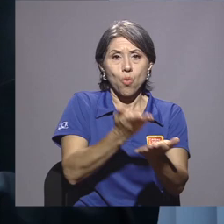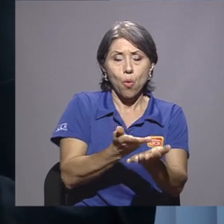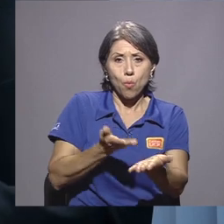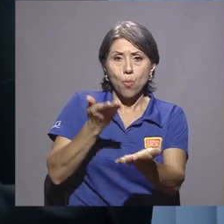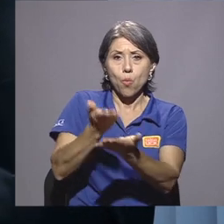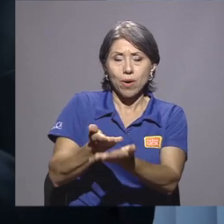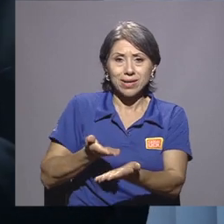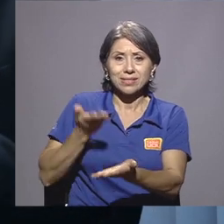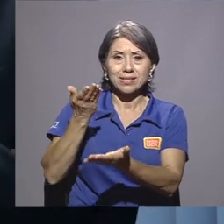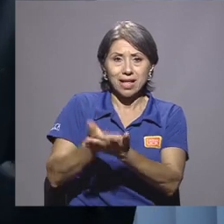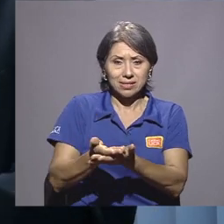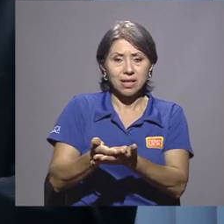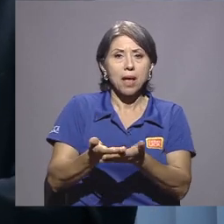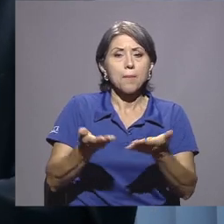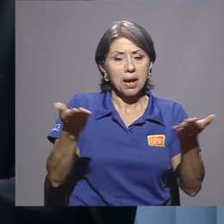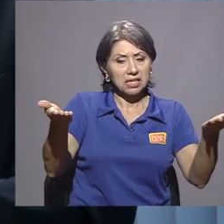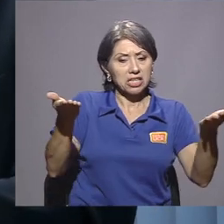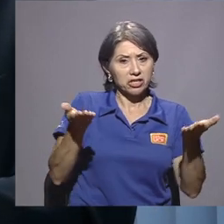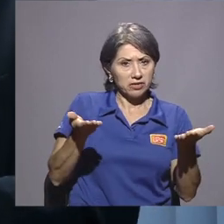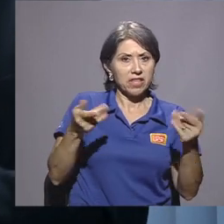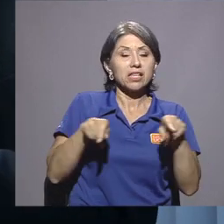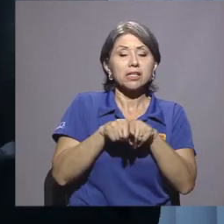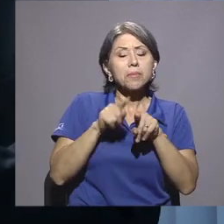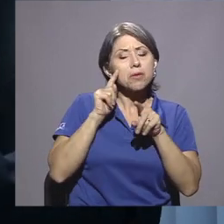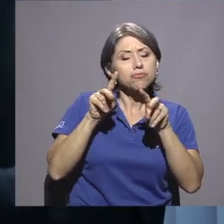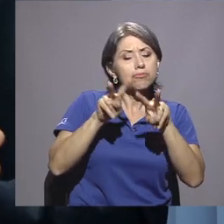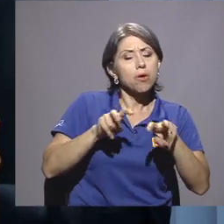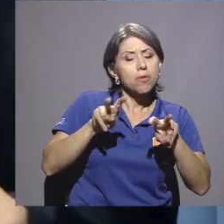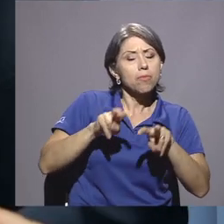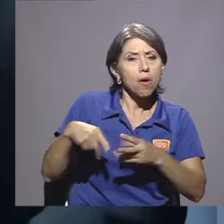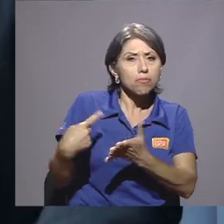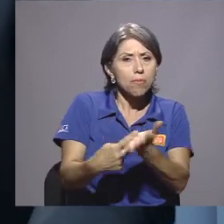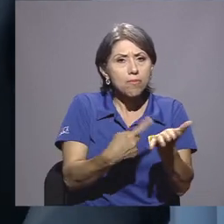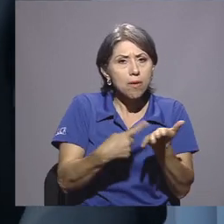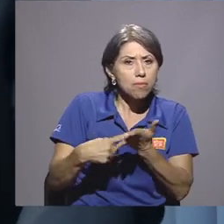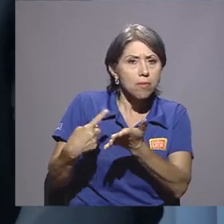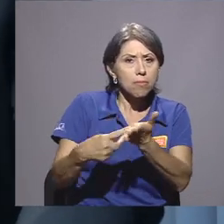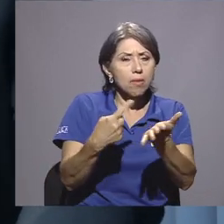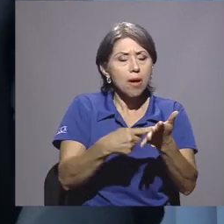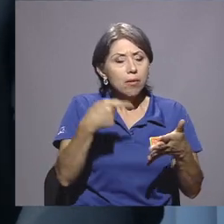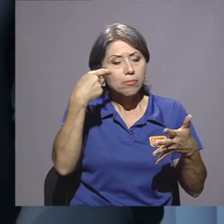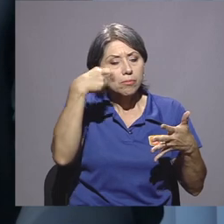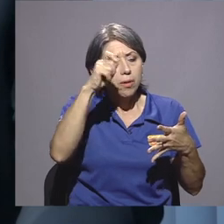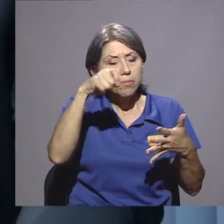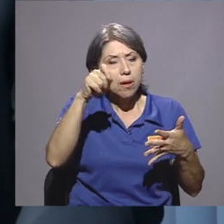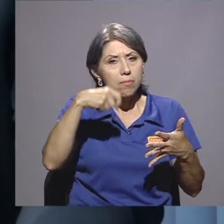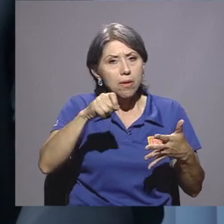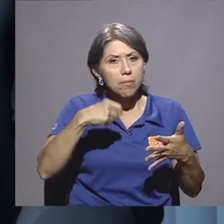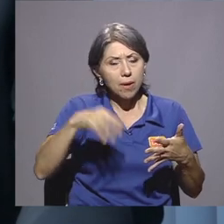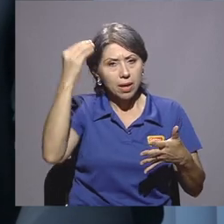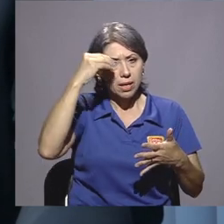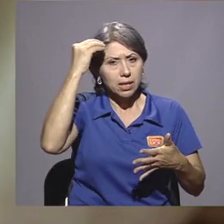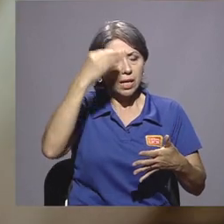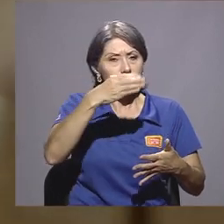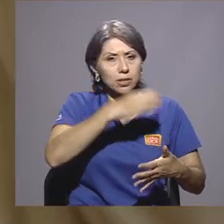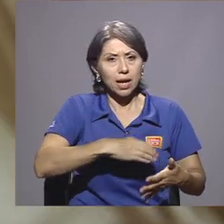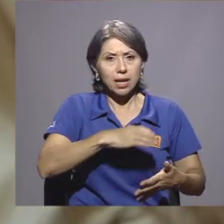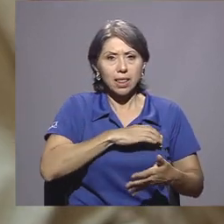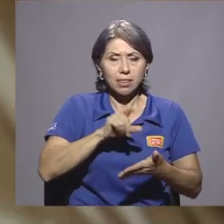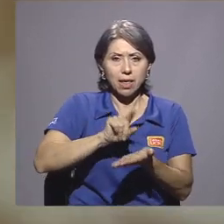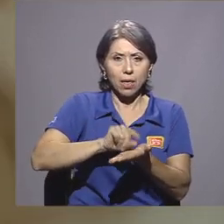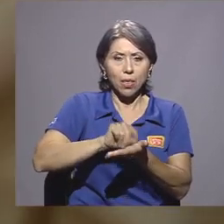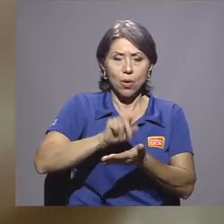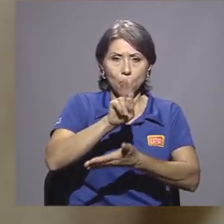recibidas, conocidas por la comisión editorial y sometidas a los criterios de calidad que tiene la editorial de la Universidad de Costa Rica.